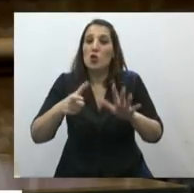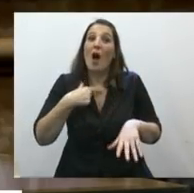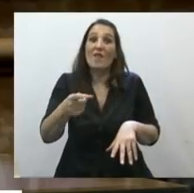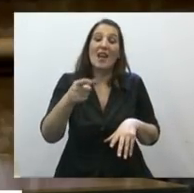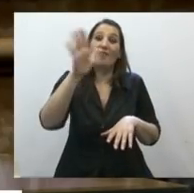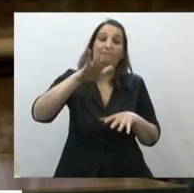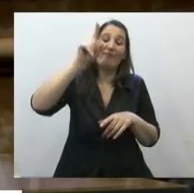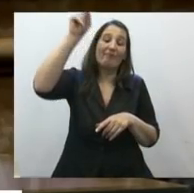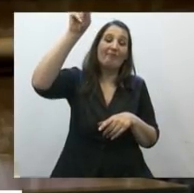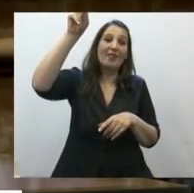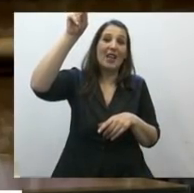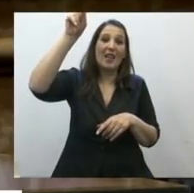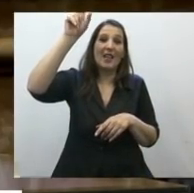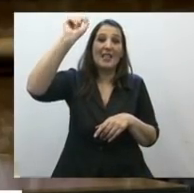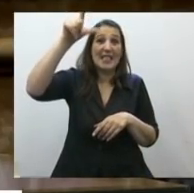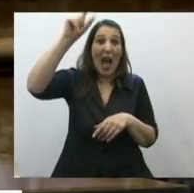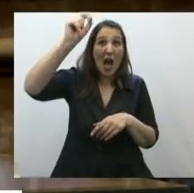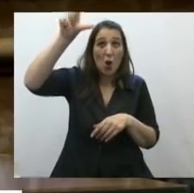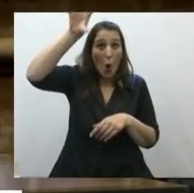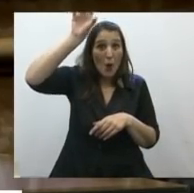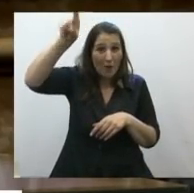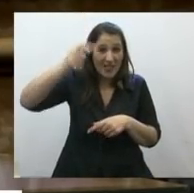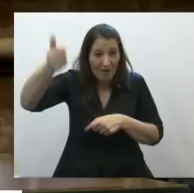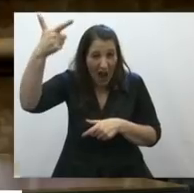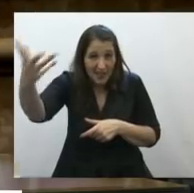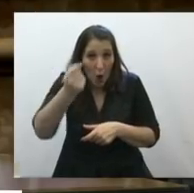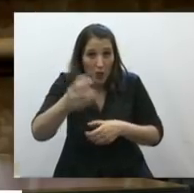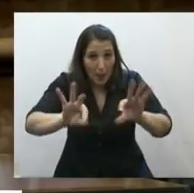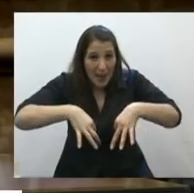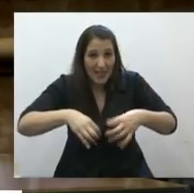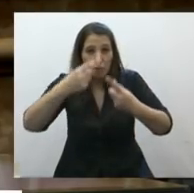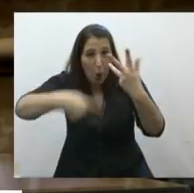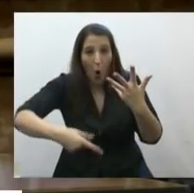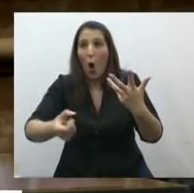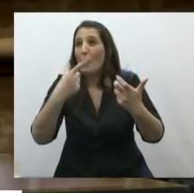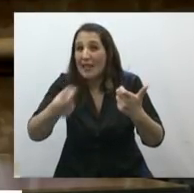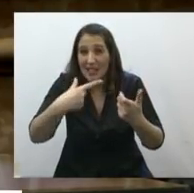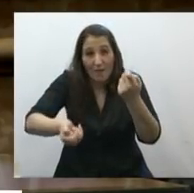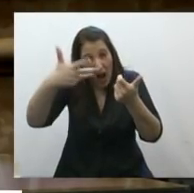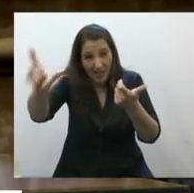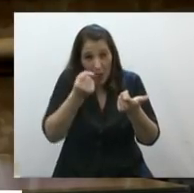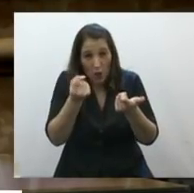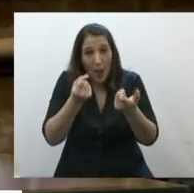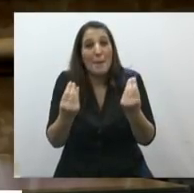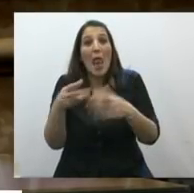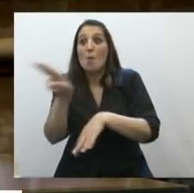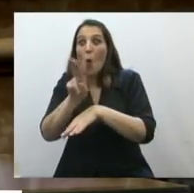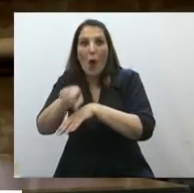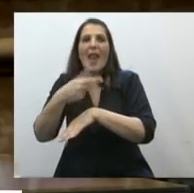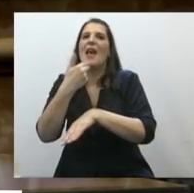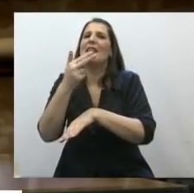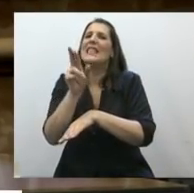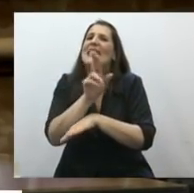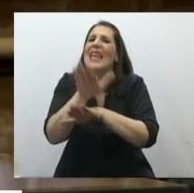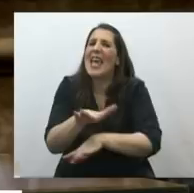si es tan fácil conseguir profilácticos, si es tan fácil conseguir métodos anticonceptivos para que nuestras mujeres y nuestras niñas